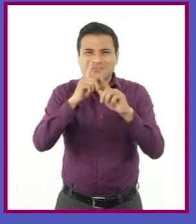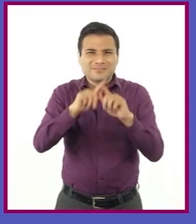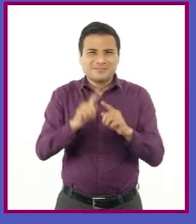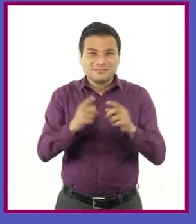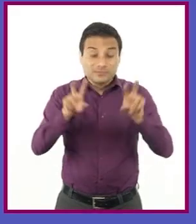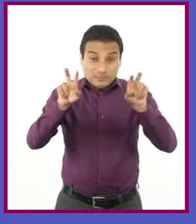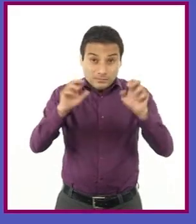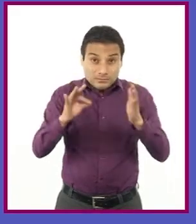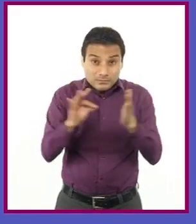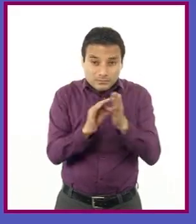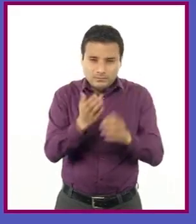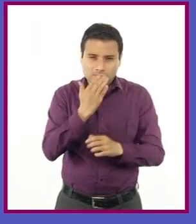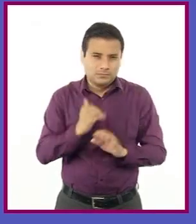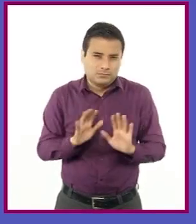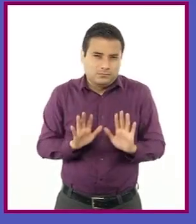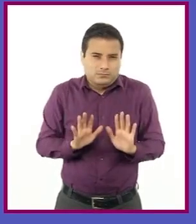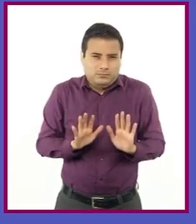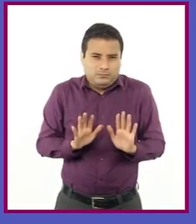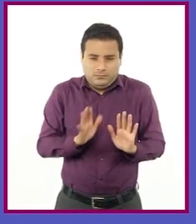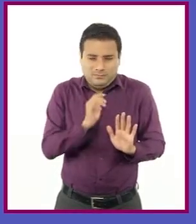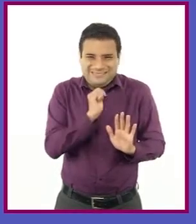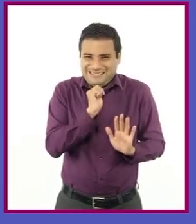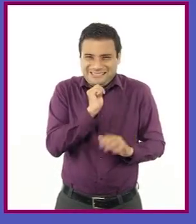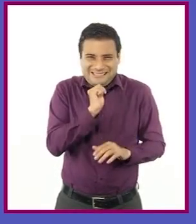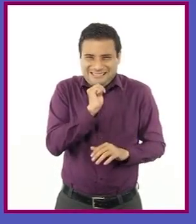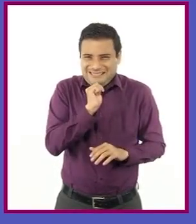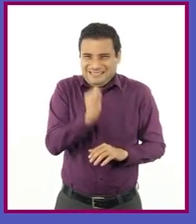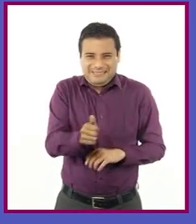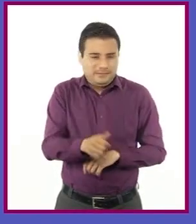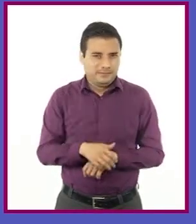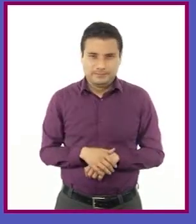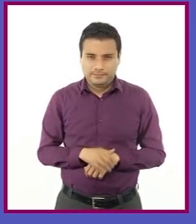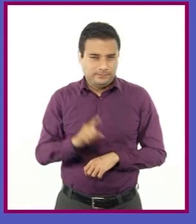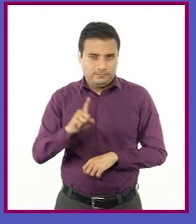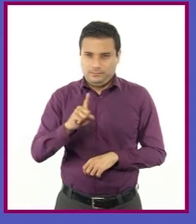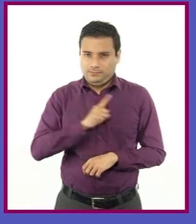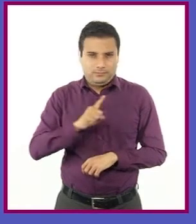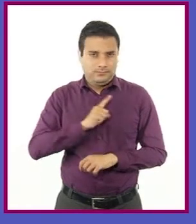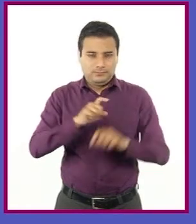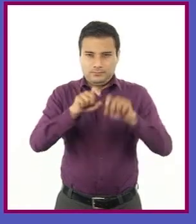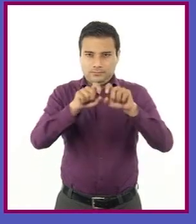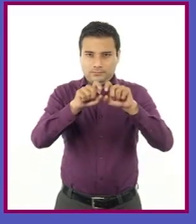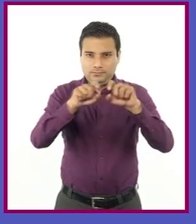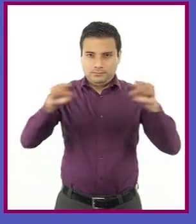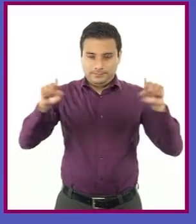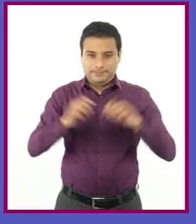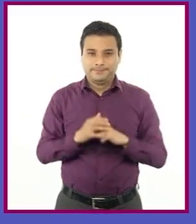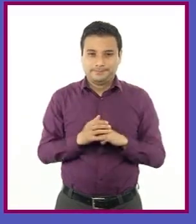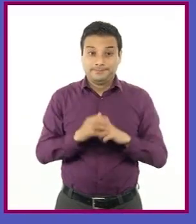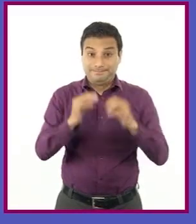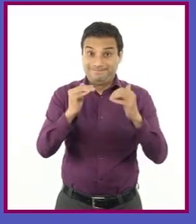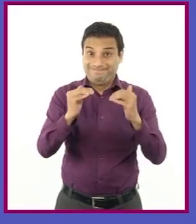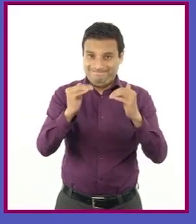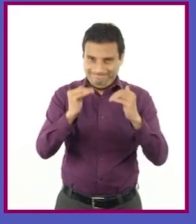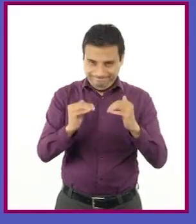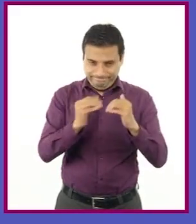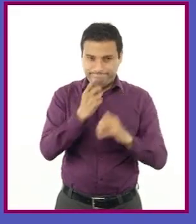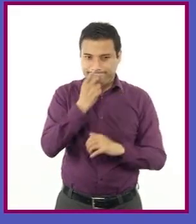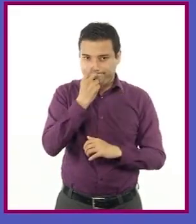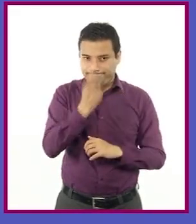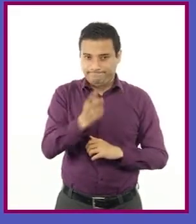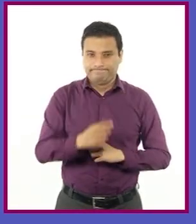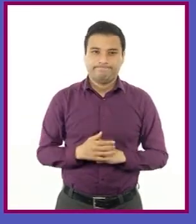cuando aparecen aislados y son el único texto del renglón. En el cuerpo de la regla se lee Las